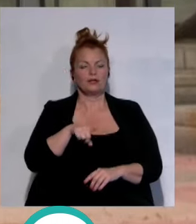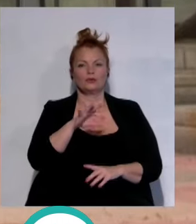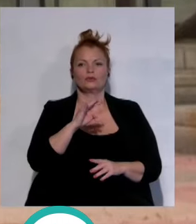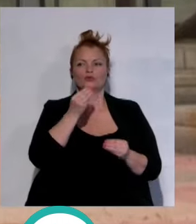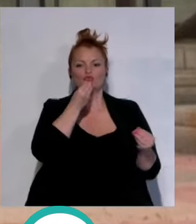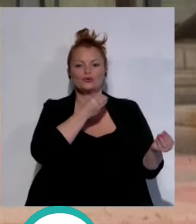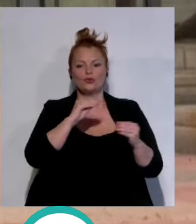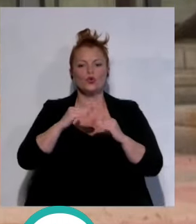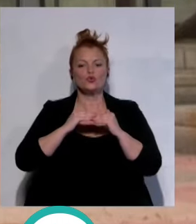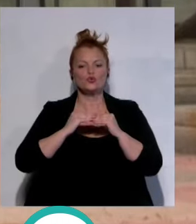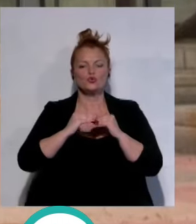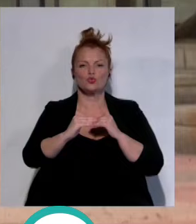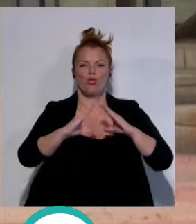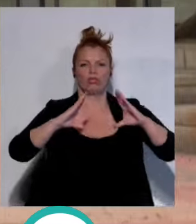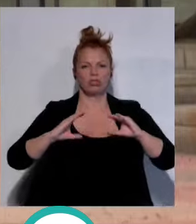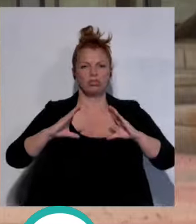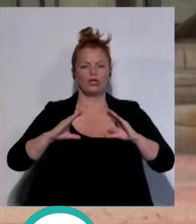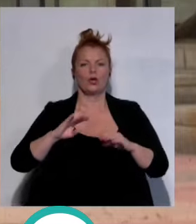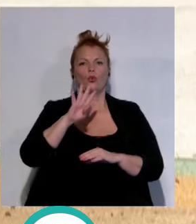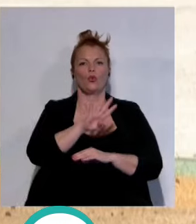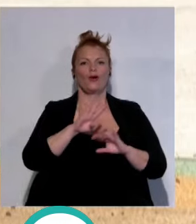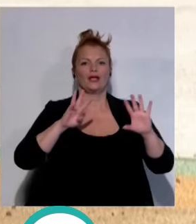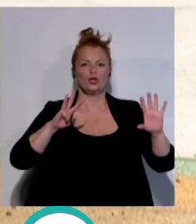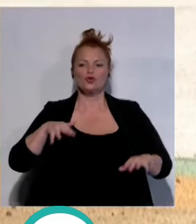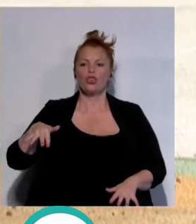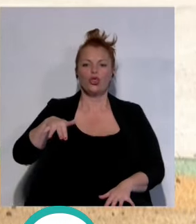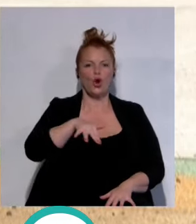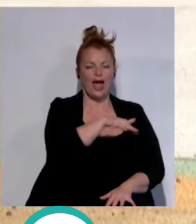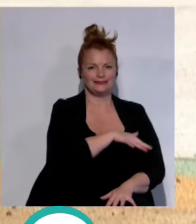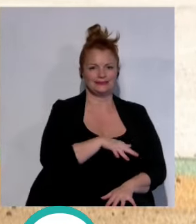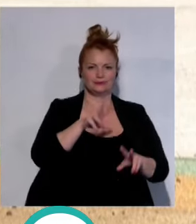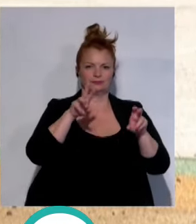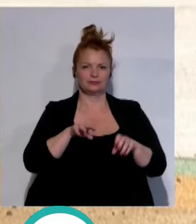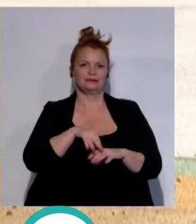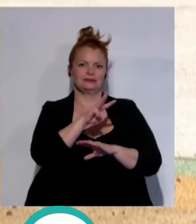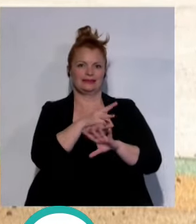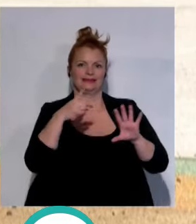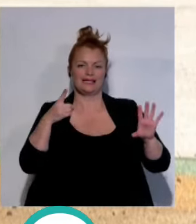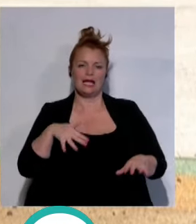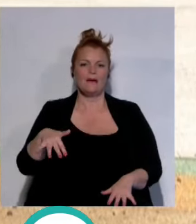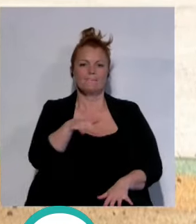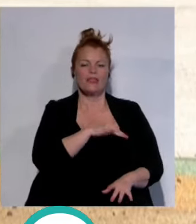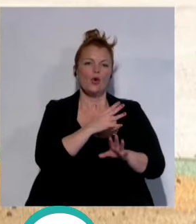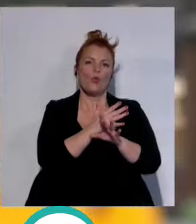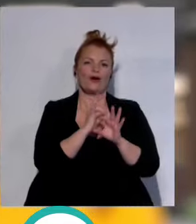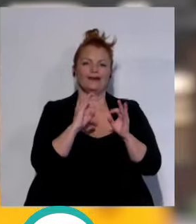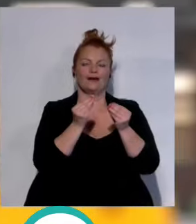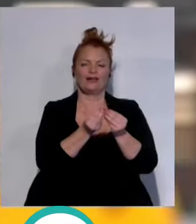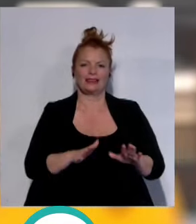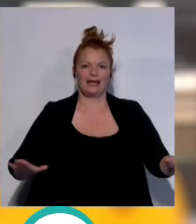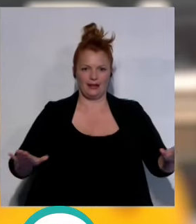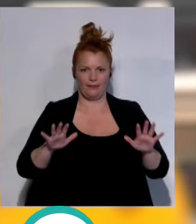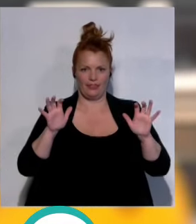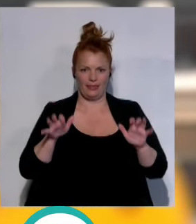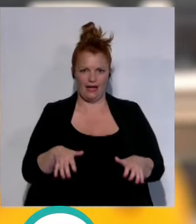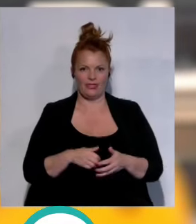sustitución del suelo de caucho de 48 zonas correspondientes a 36 espacios de juego infantil de Cádiz